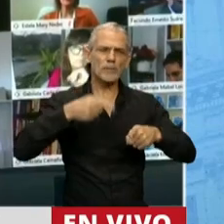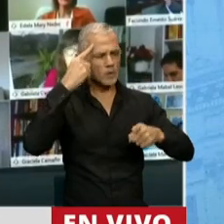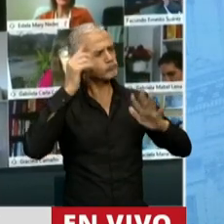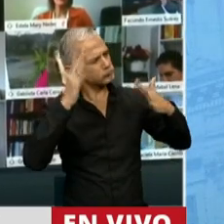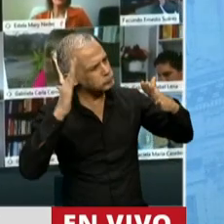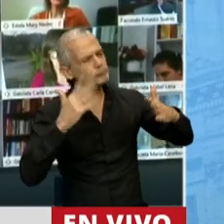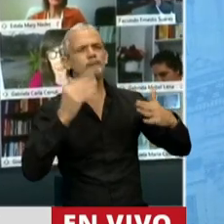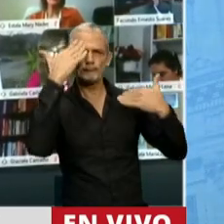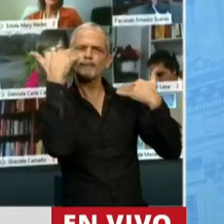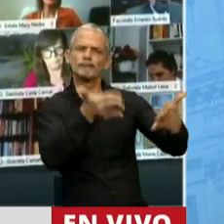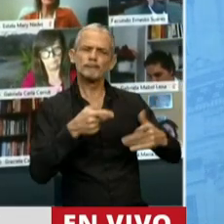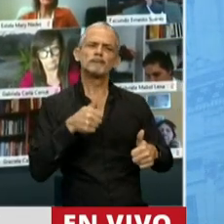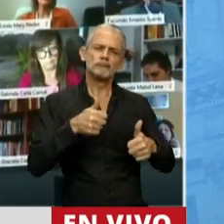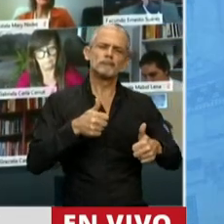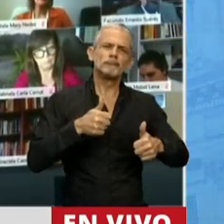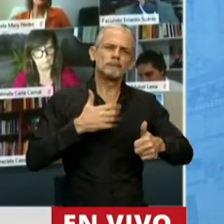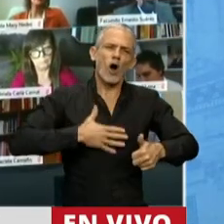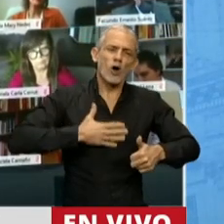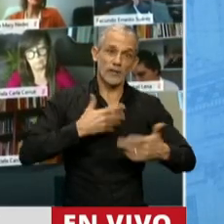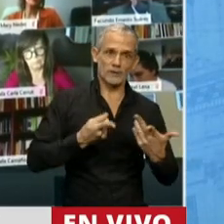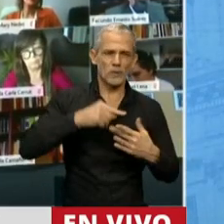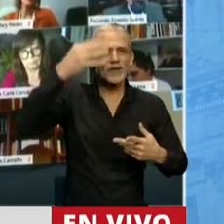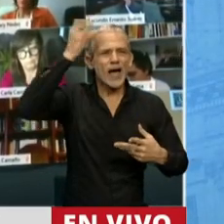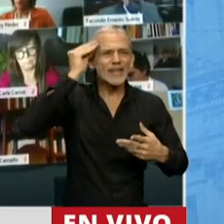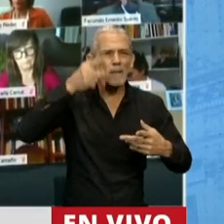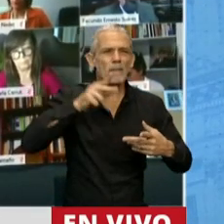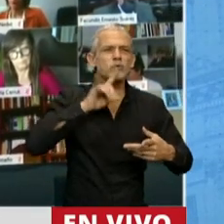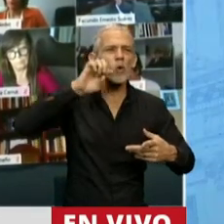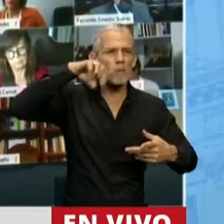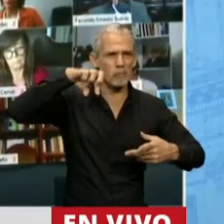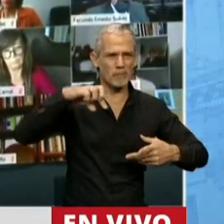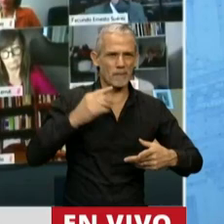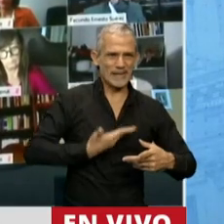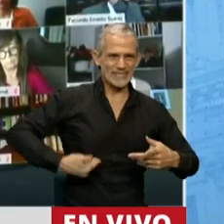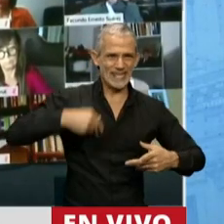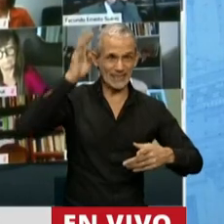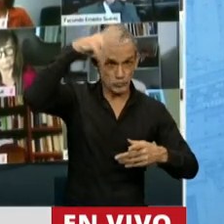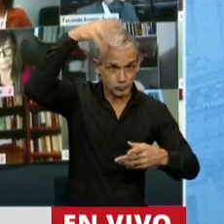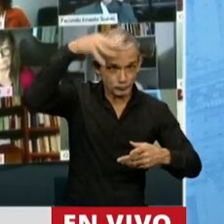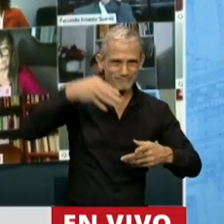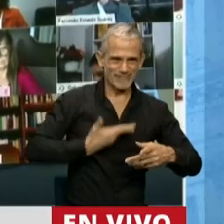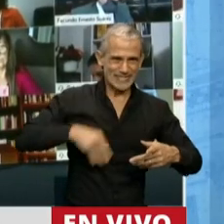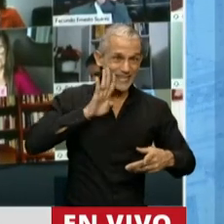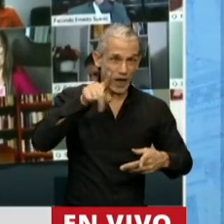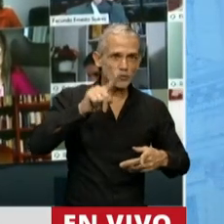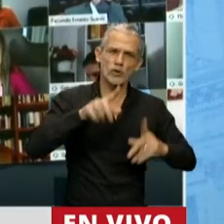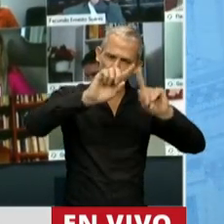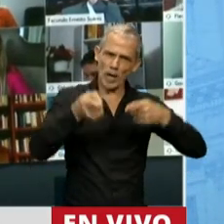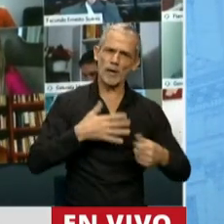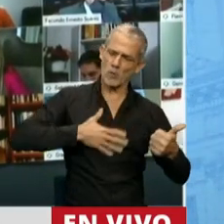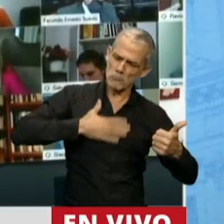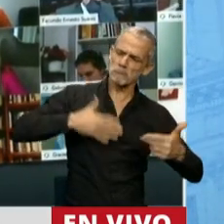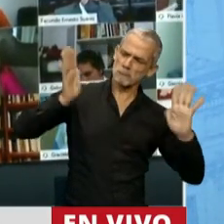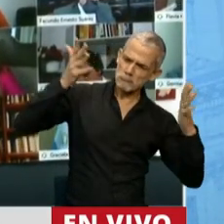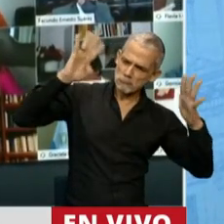este acuerdo. Donald Trump también, bueno, hemos visto diferentes referentes del